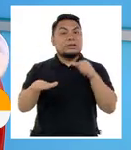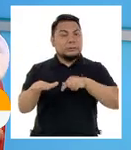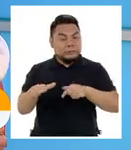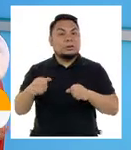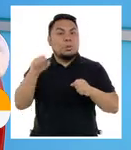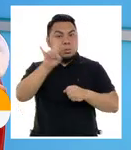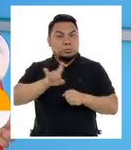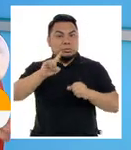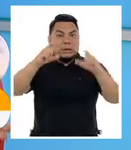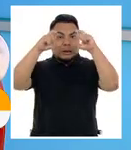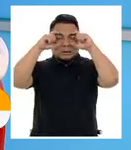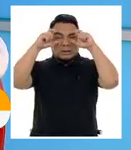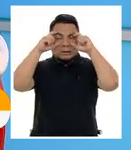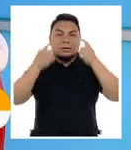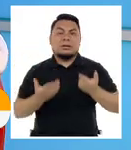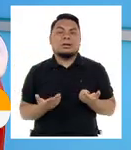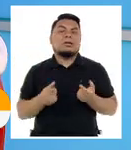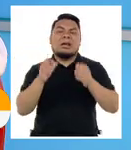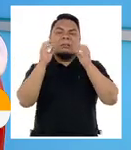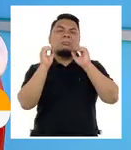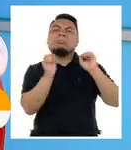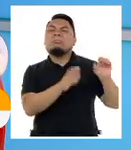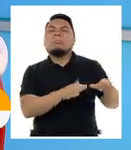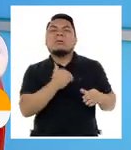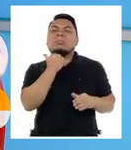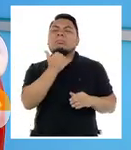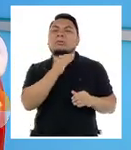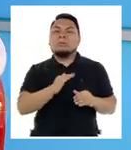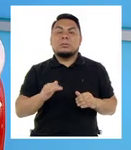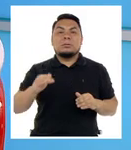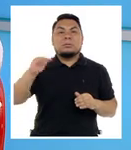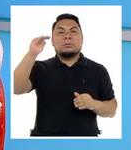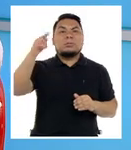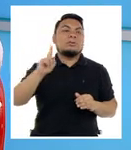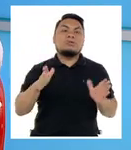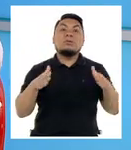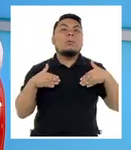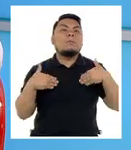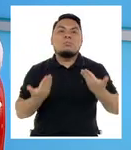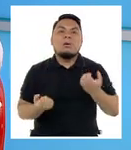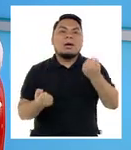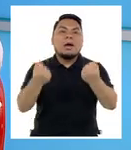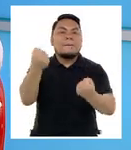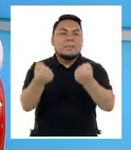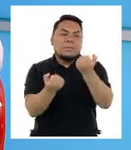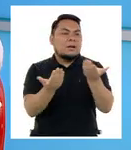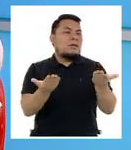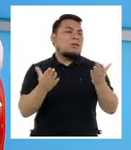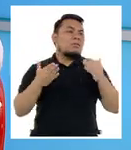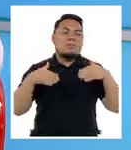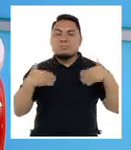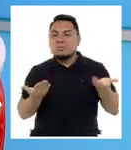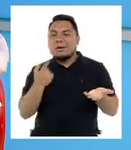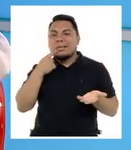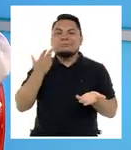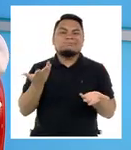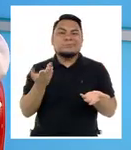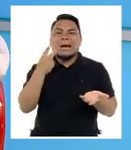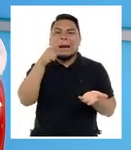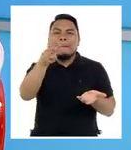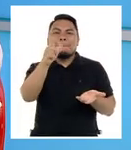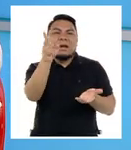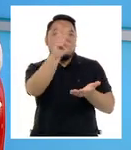debió usar lentes desde chiquito y se quedó con el ojo flojo de adulto, no va a poder ser piloto, no va a poder hacer ciertas cosas que tengan